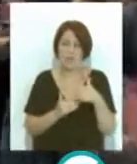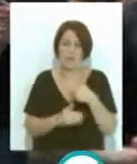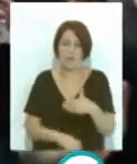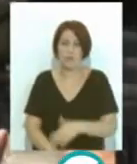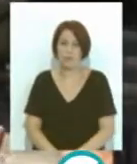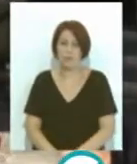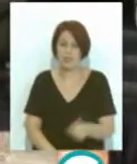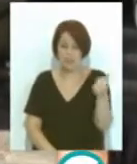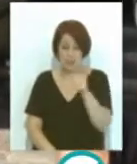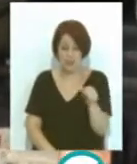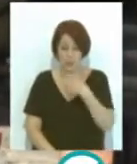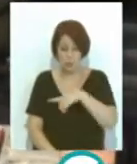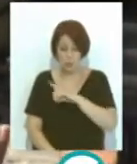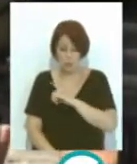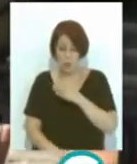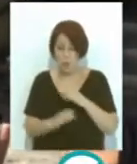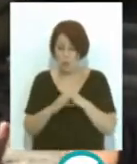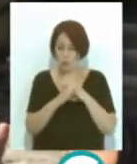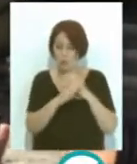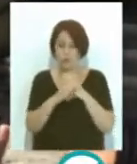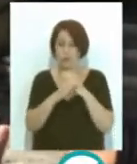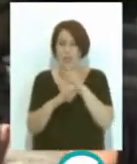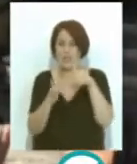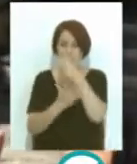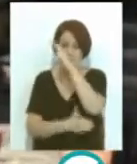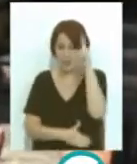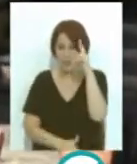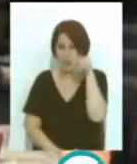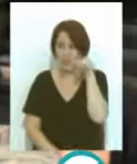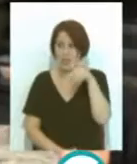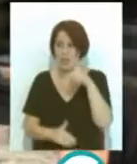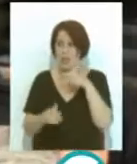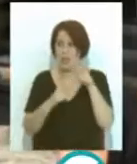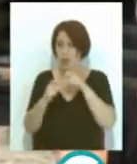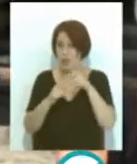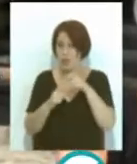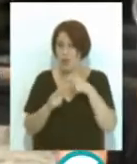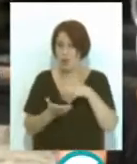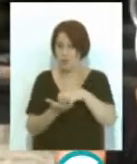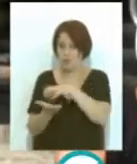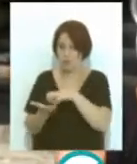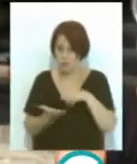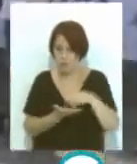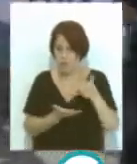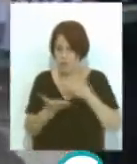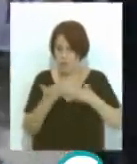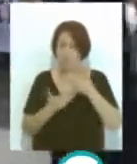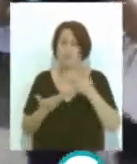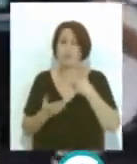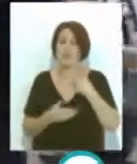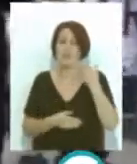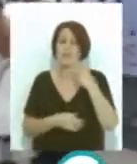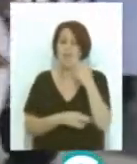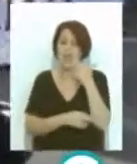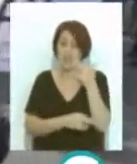la próxima semana nos vamos a ir en autobús a Getafe donde está negociando el interempresa y el siguiente viernes de